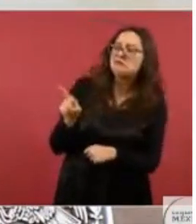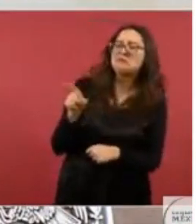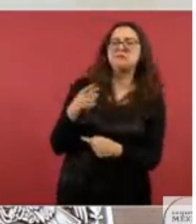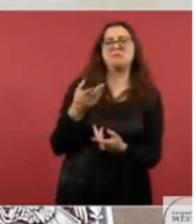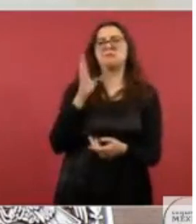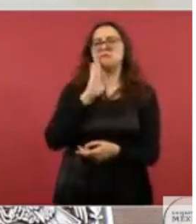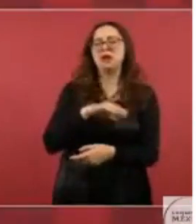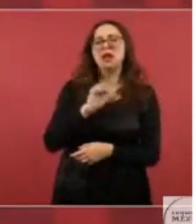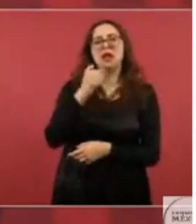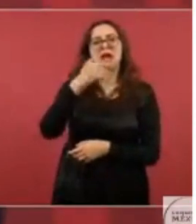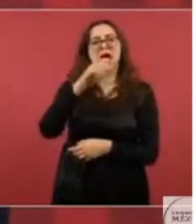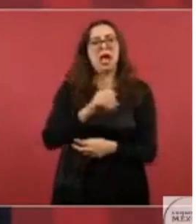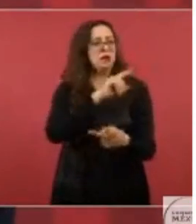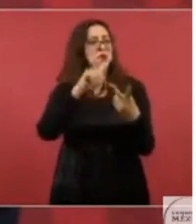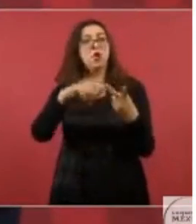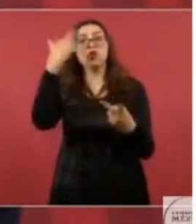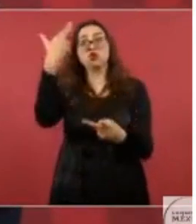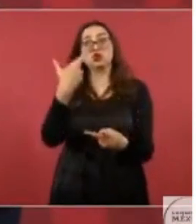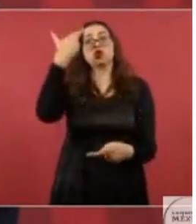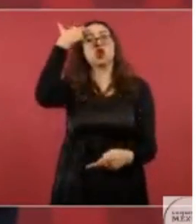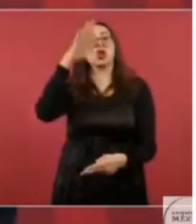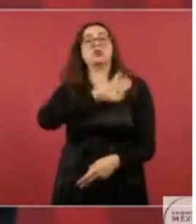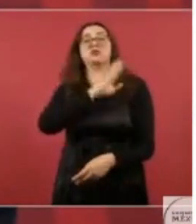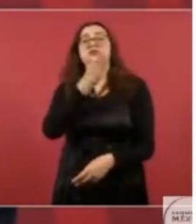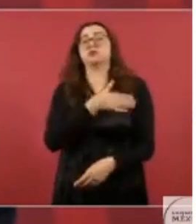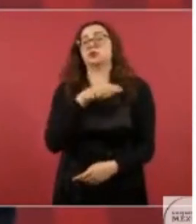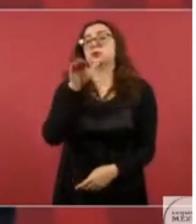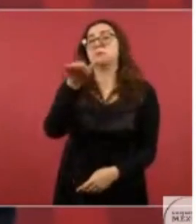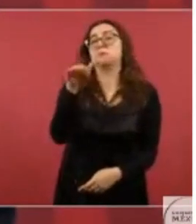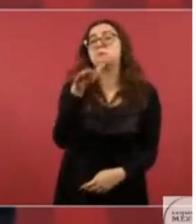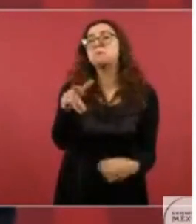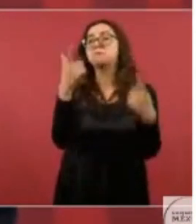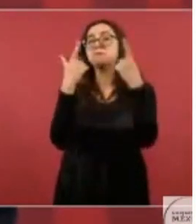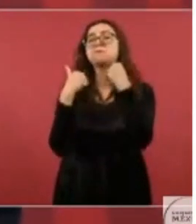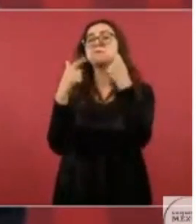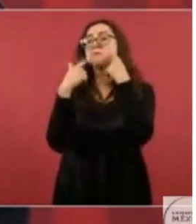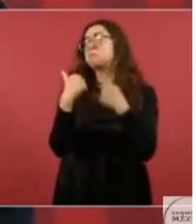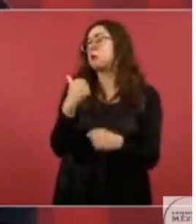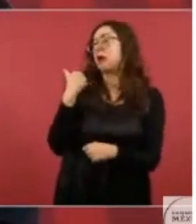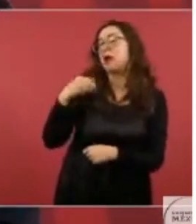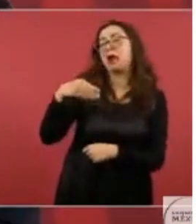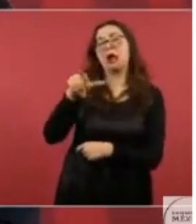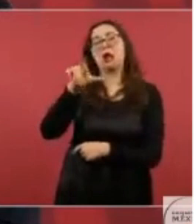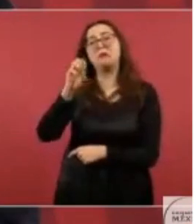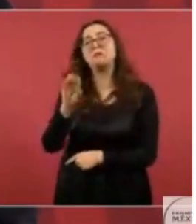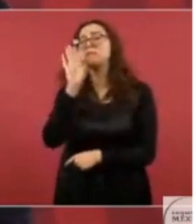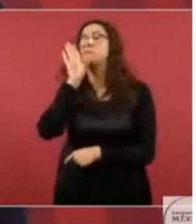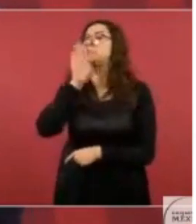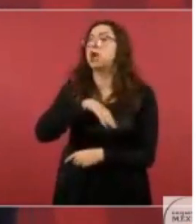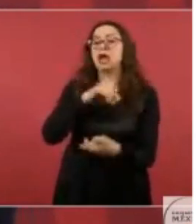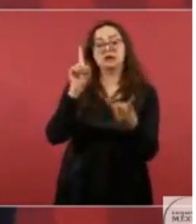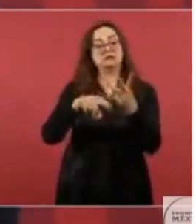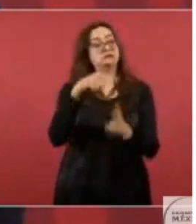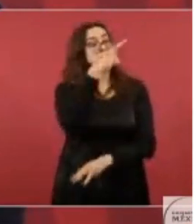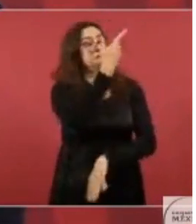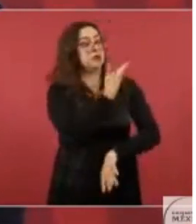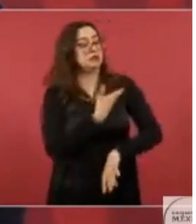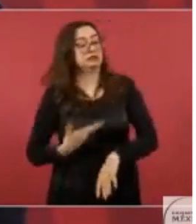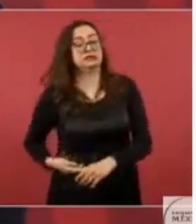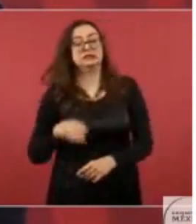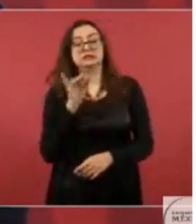ir a Washington a pedirle al presidente